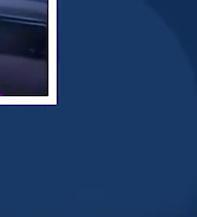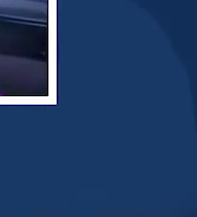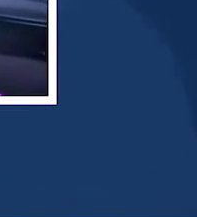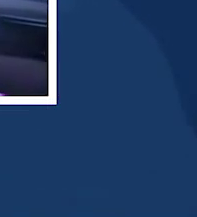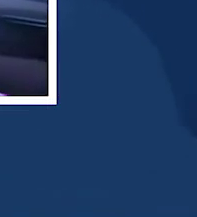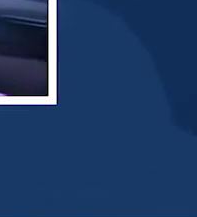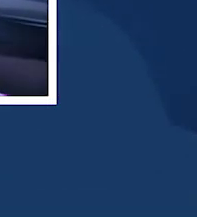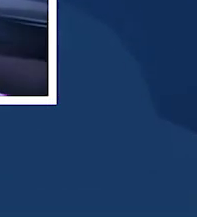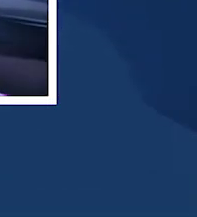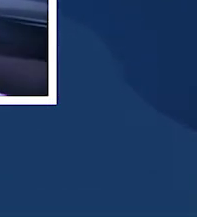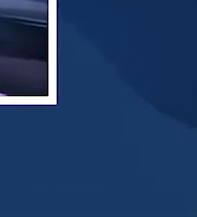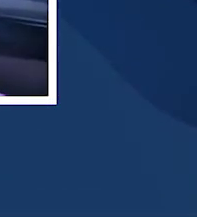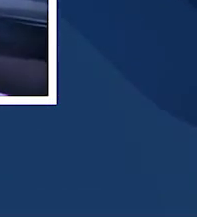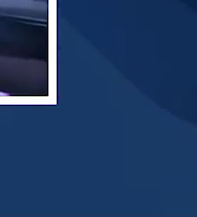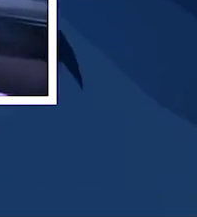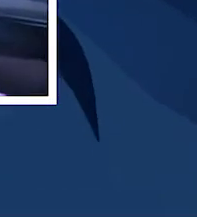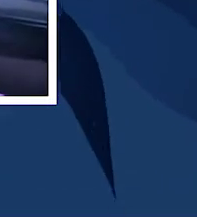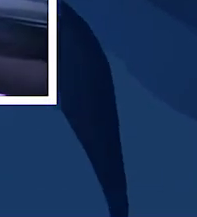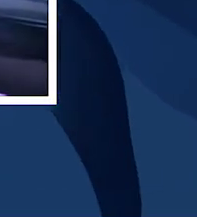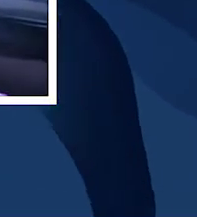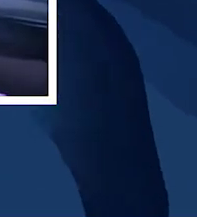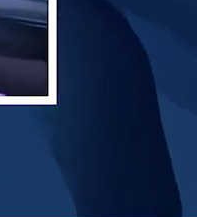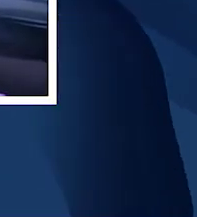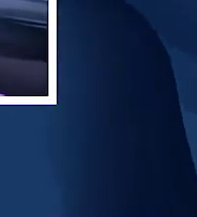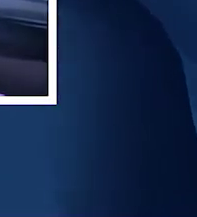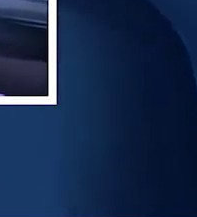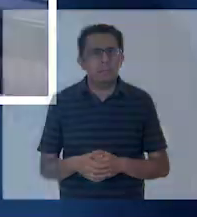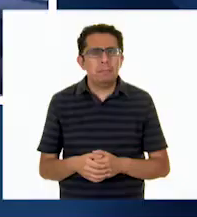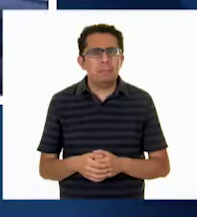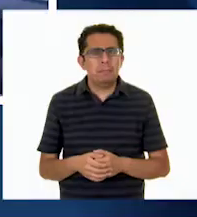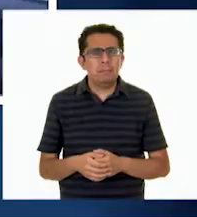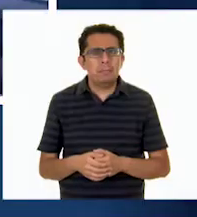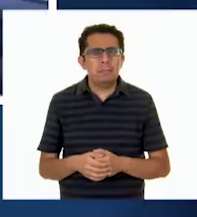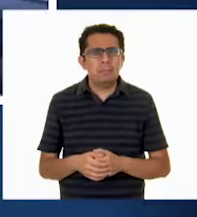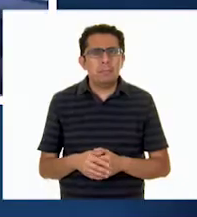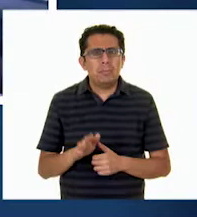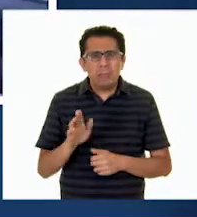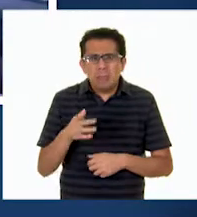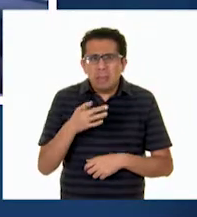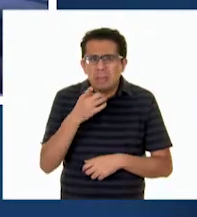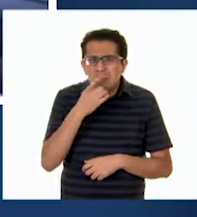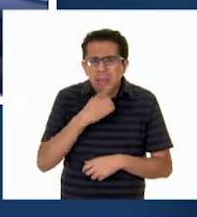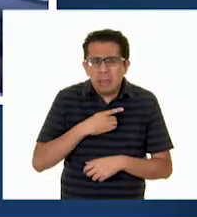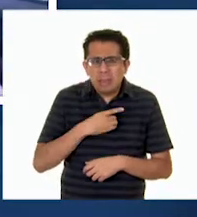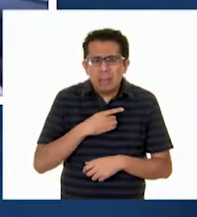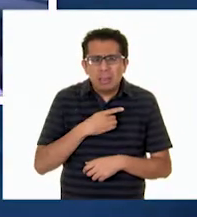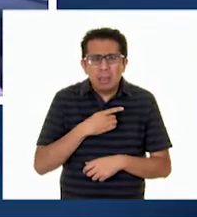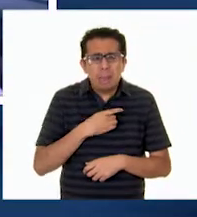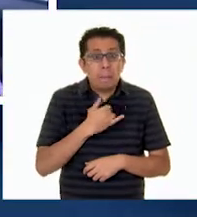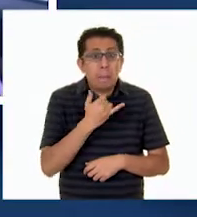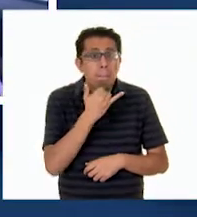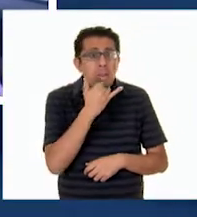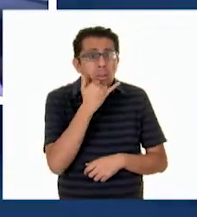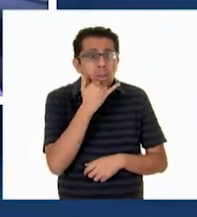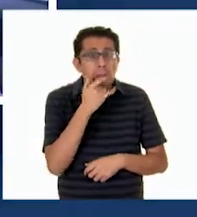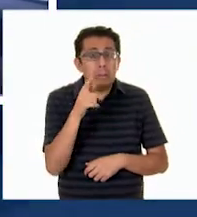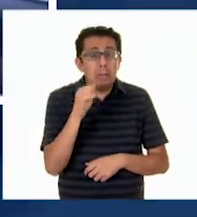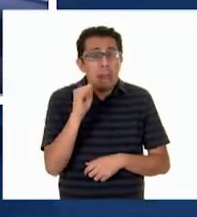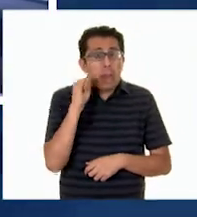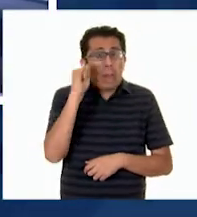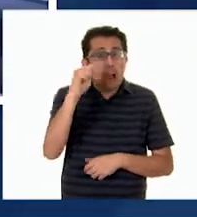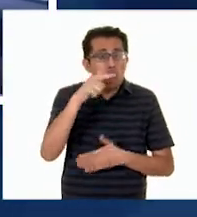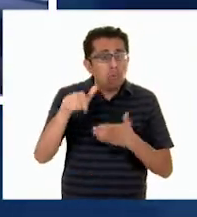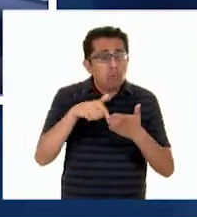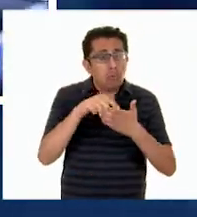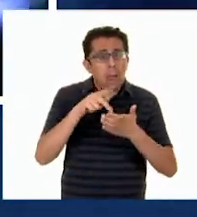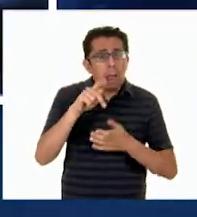Pipi? ¿Qué chispoligüí para Kipatla? ¿Qué dijiste? Perdón, si falta mucho para Kipatla.